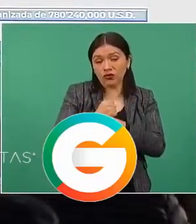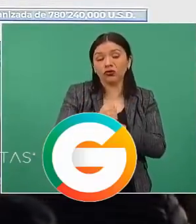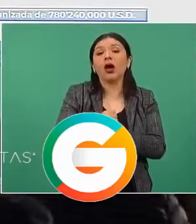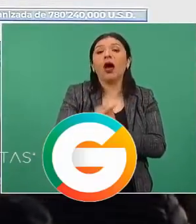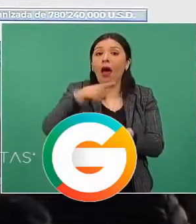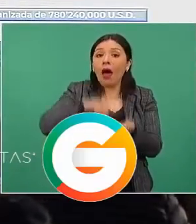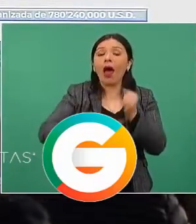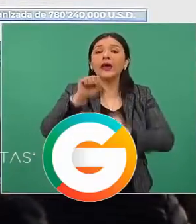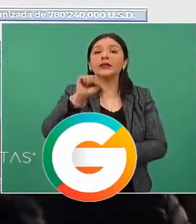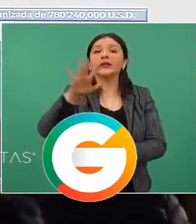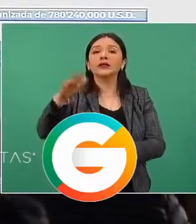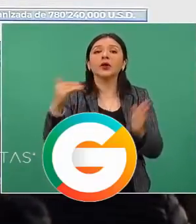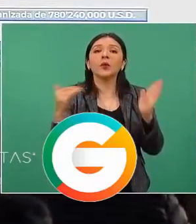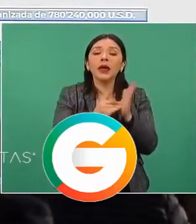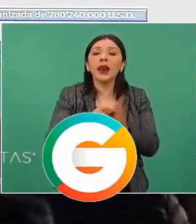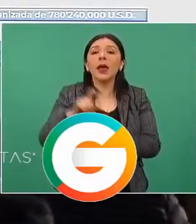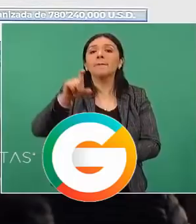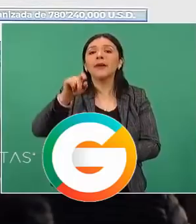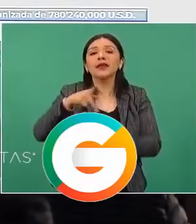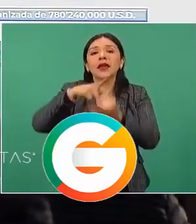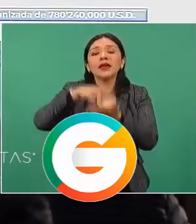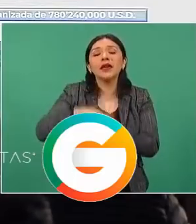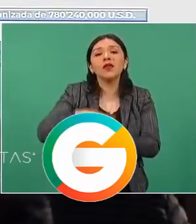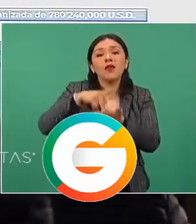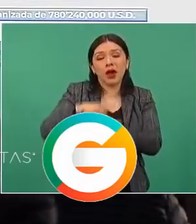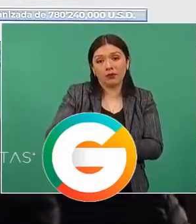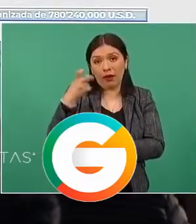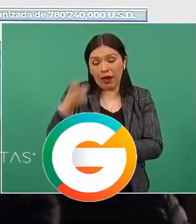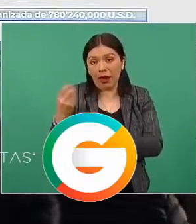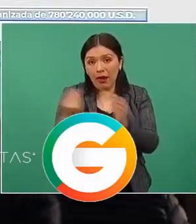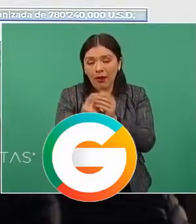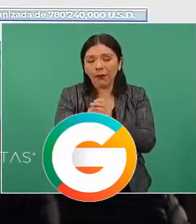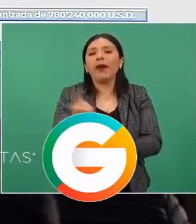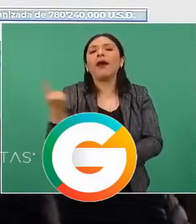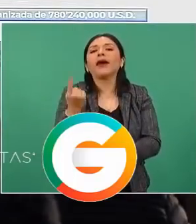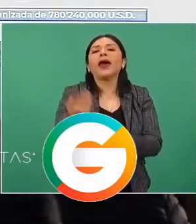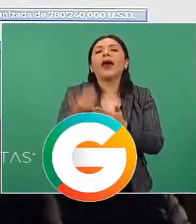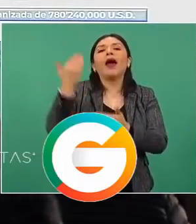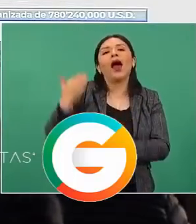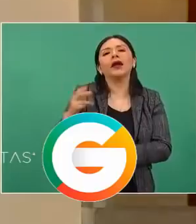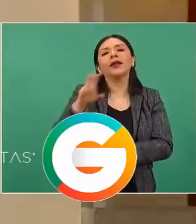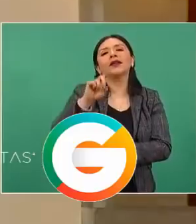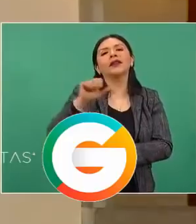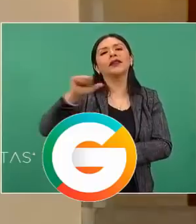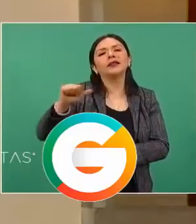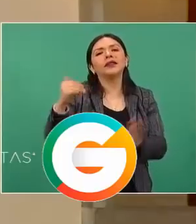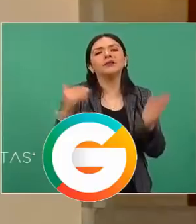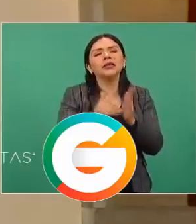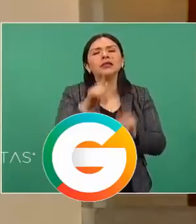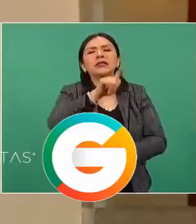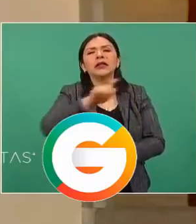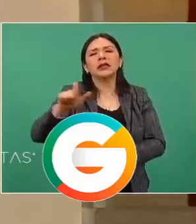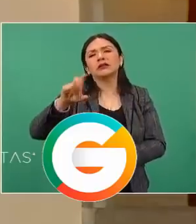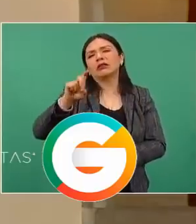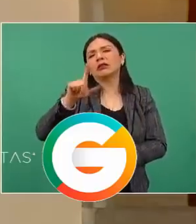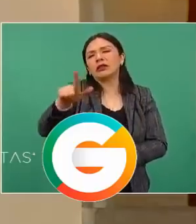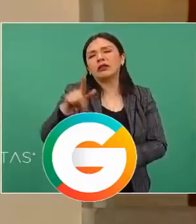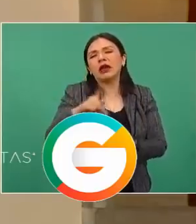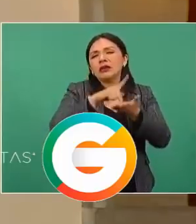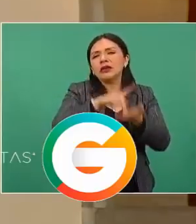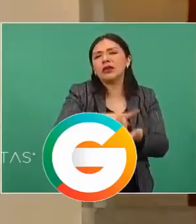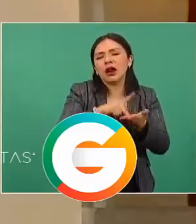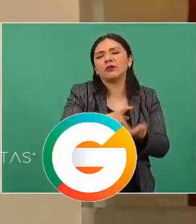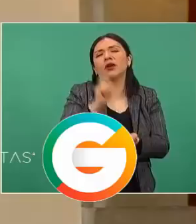mil 20 kilogramos de cocaína en comparación a los 36 mil 700 kilogramos que se habían asegurado